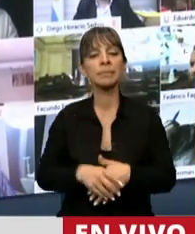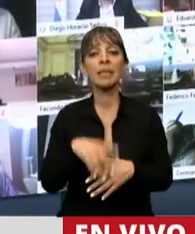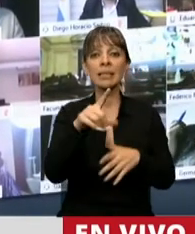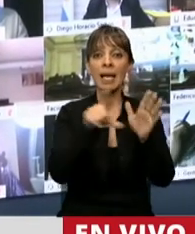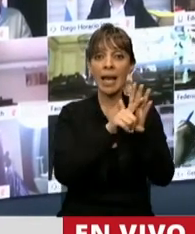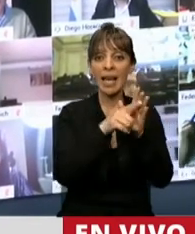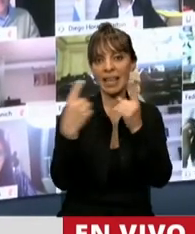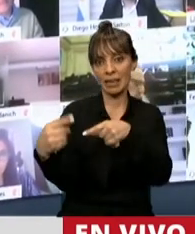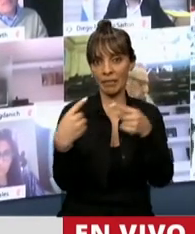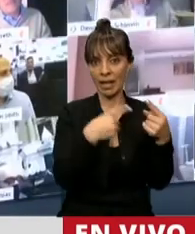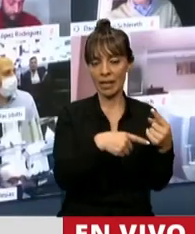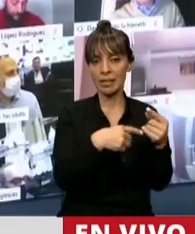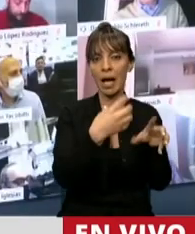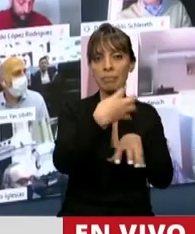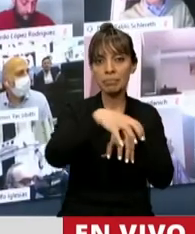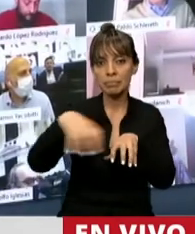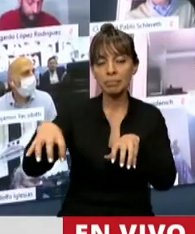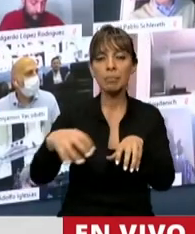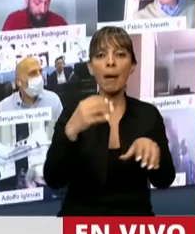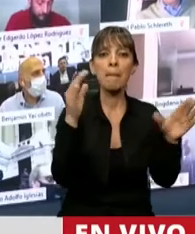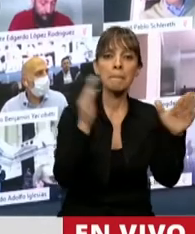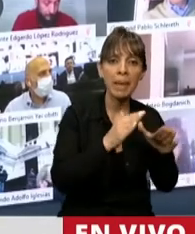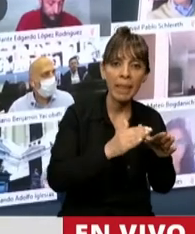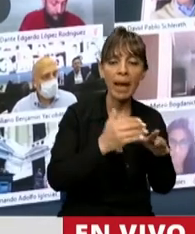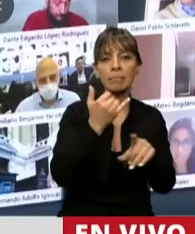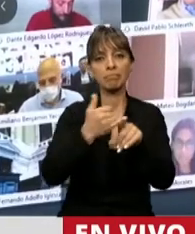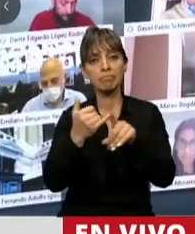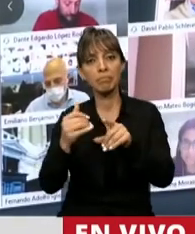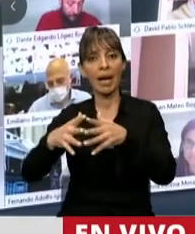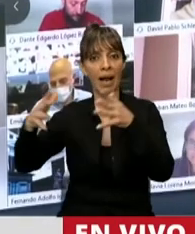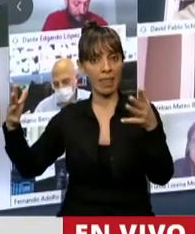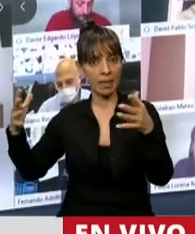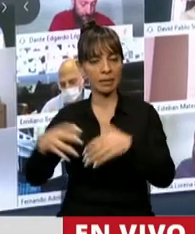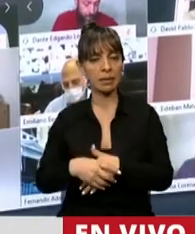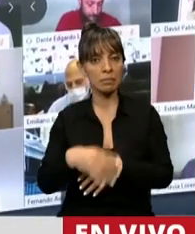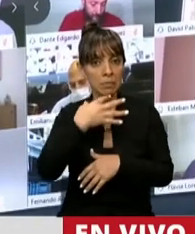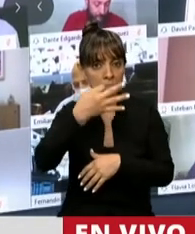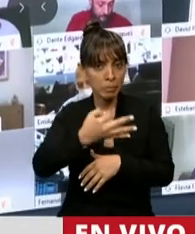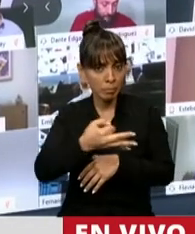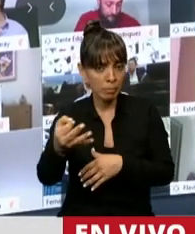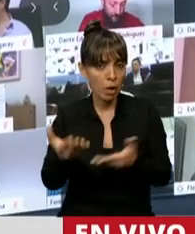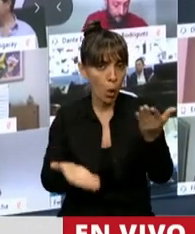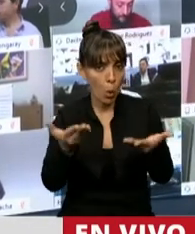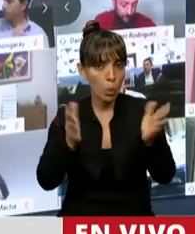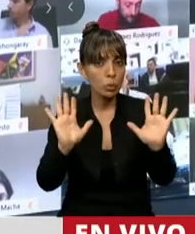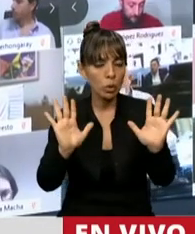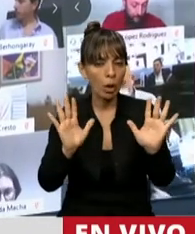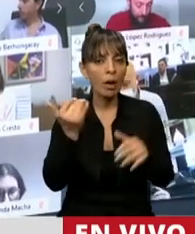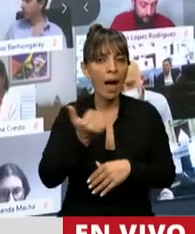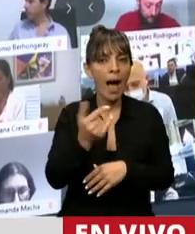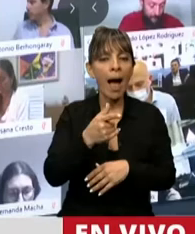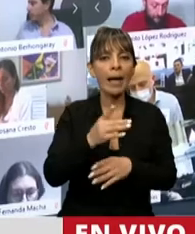diferencia las empresas entre pymes, medianas y grandes. Y es claramente justo, señor presidente. Aquí la